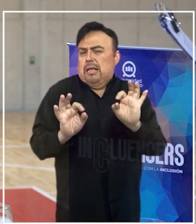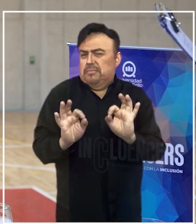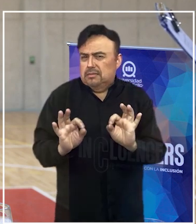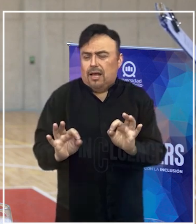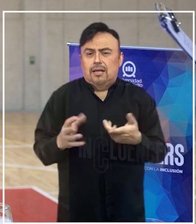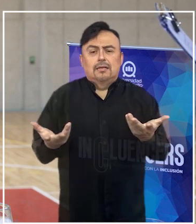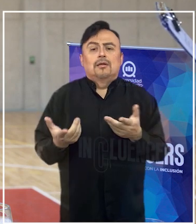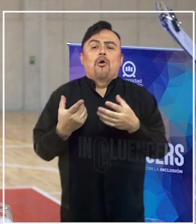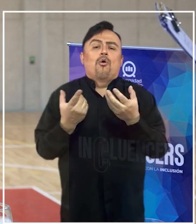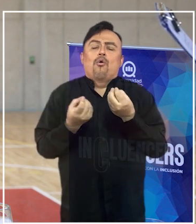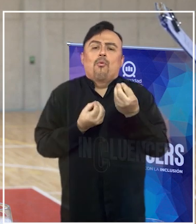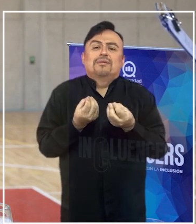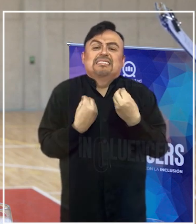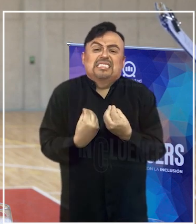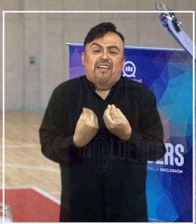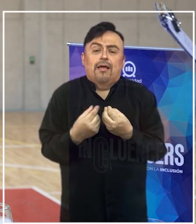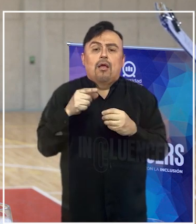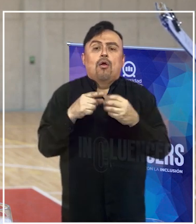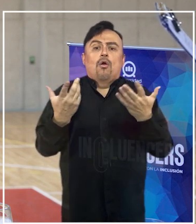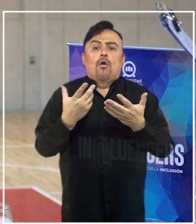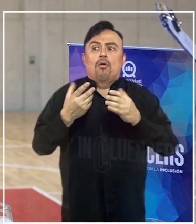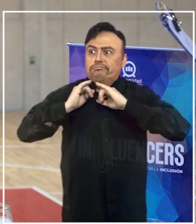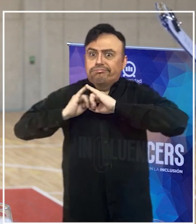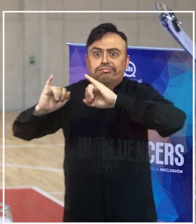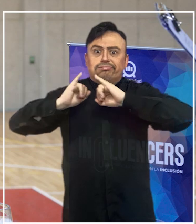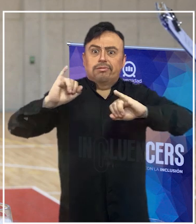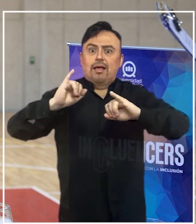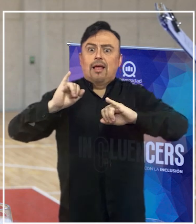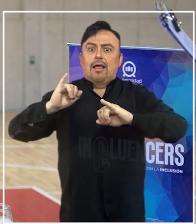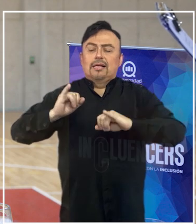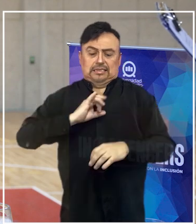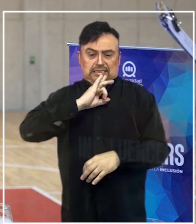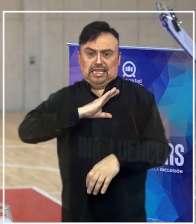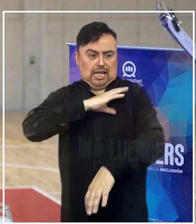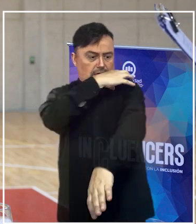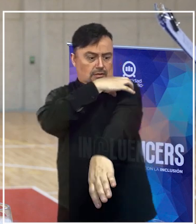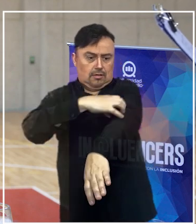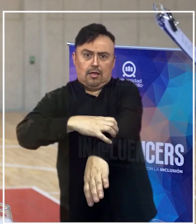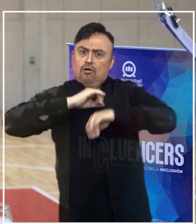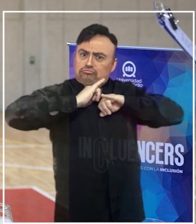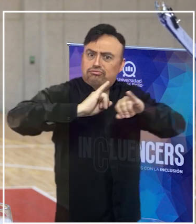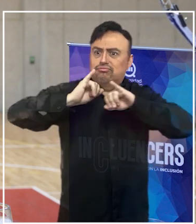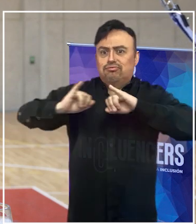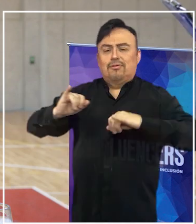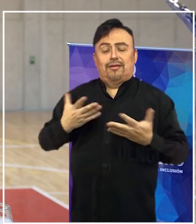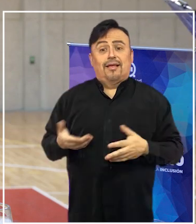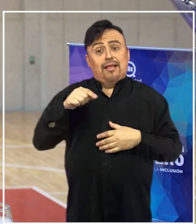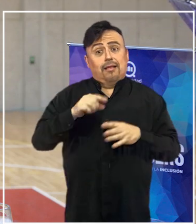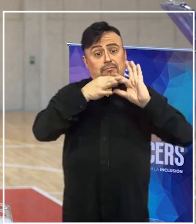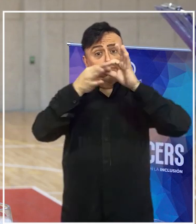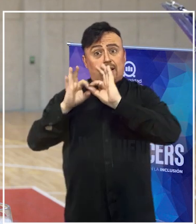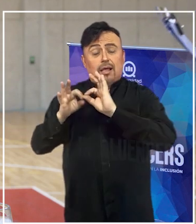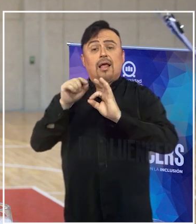pueda servir como una forma también de promover en las regiones de nuestro país. Creo que ese aspecto durante los Juegos fue también bien